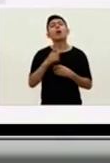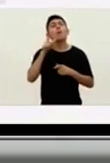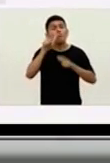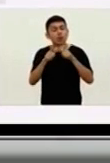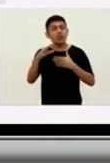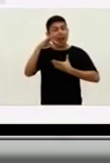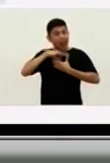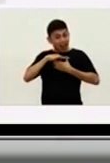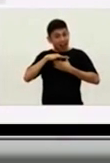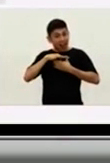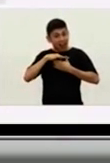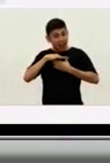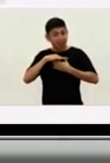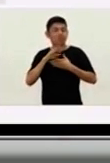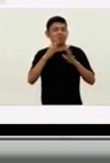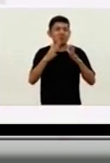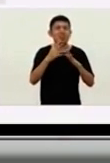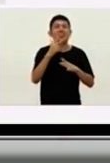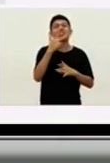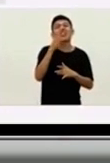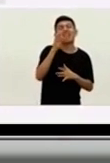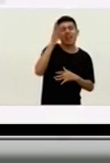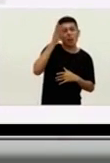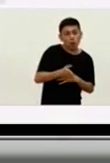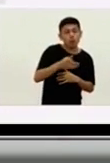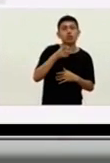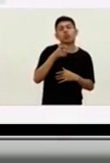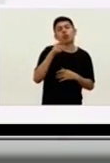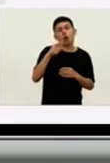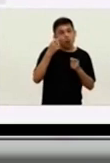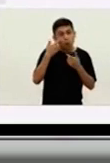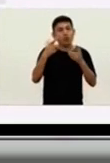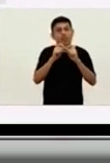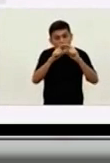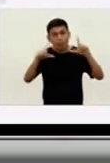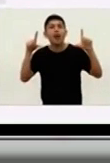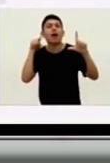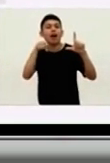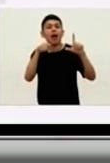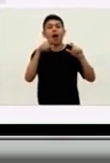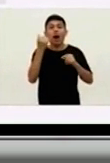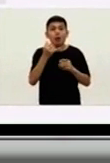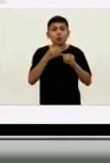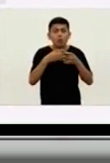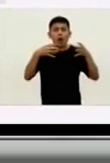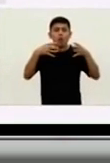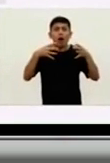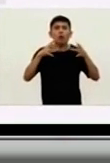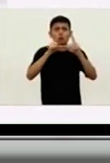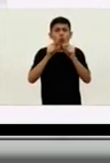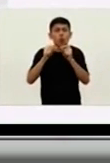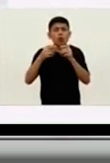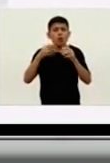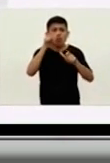activos, que son alrededor del 30%, vamos a ver en las placas siguientes, vemos un número cada vez más importante de